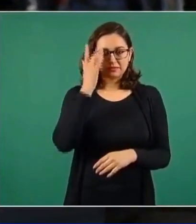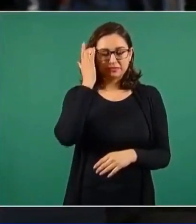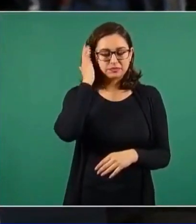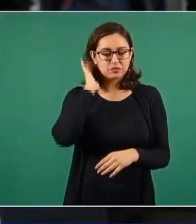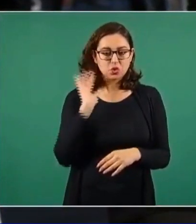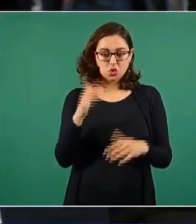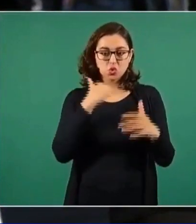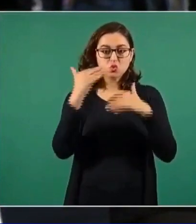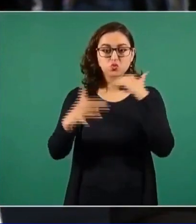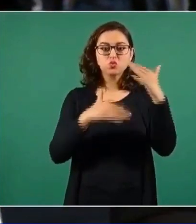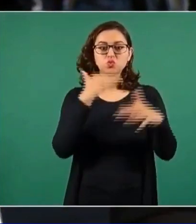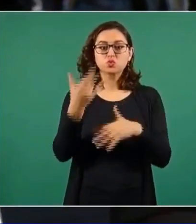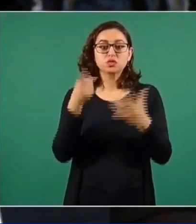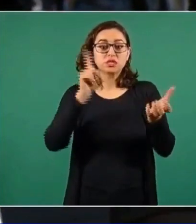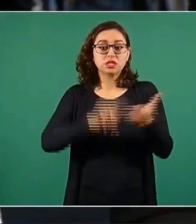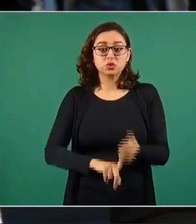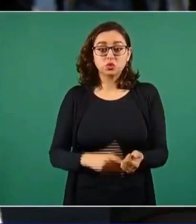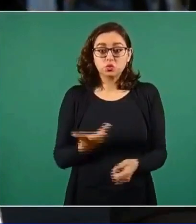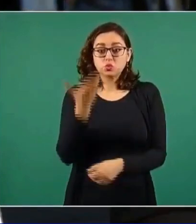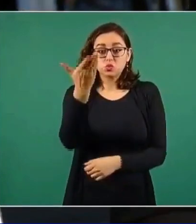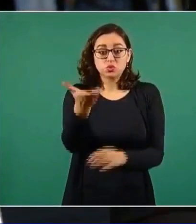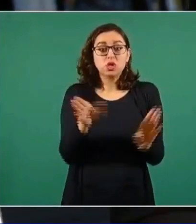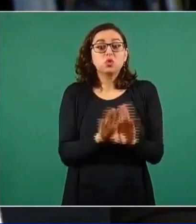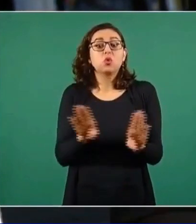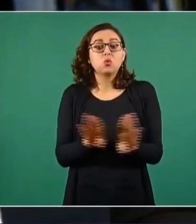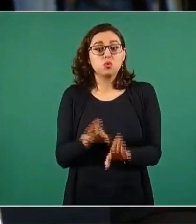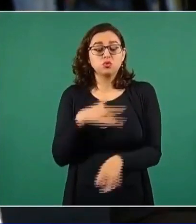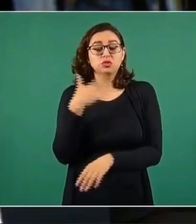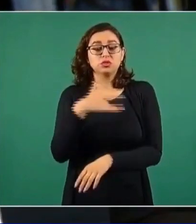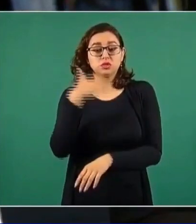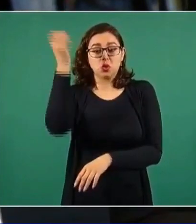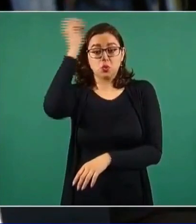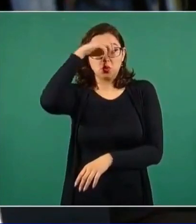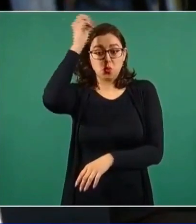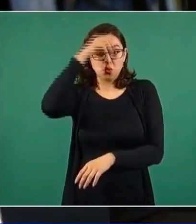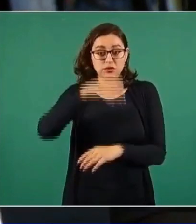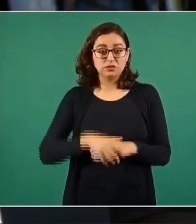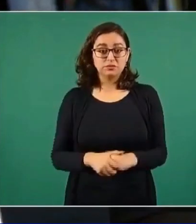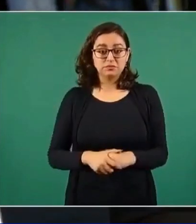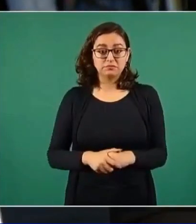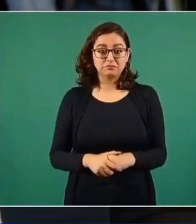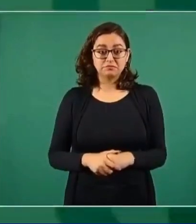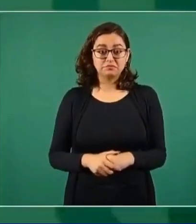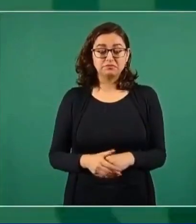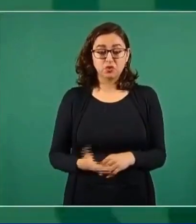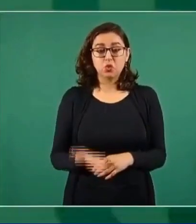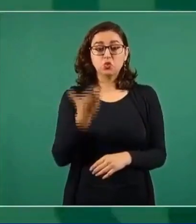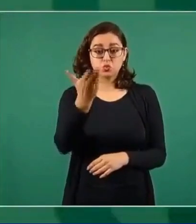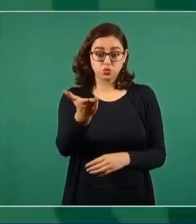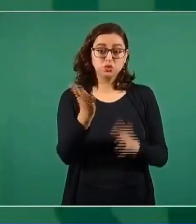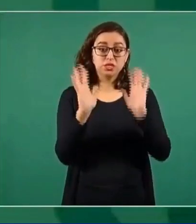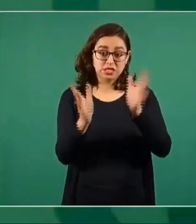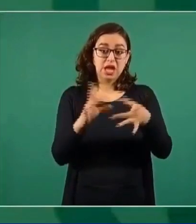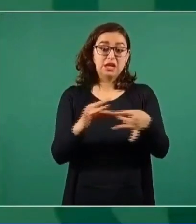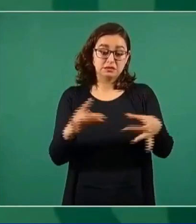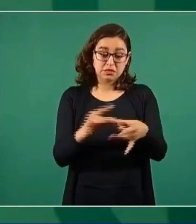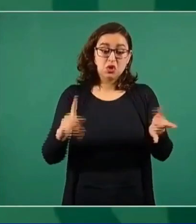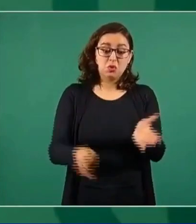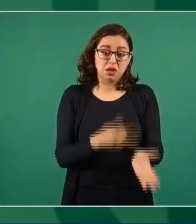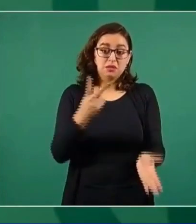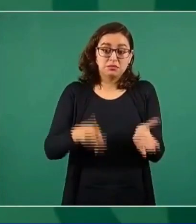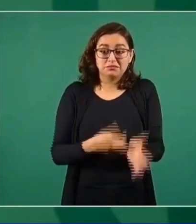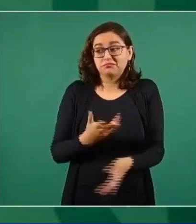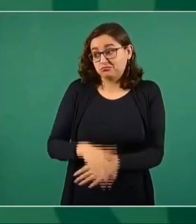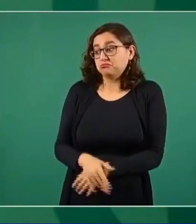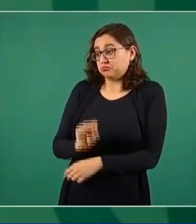corrupción. No sé si usted cómo lo considere. Bueno, ya lo ha dicho muchas veces usted, ¿no? Ya, pues sí, ya lo ha dicho. Pero si